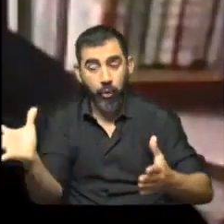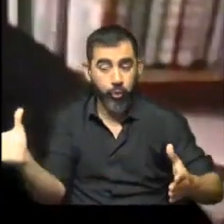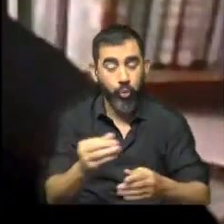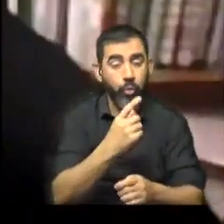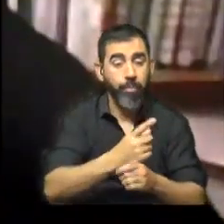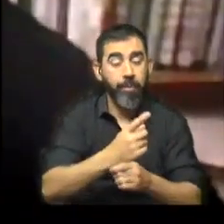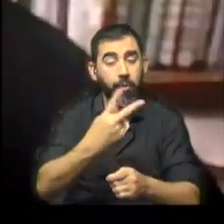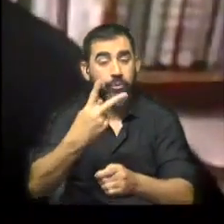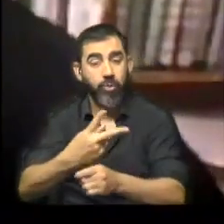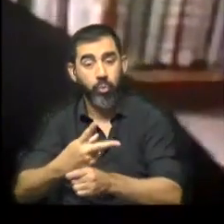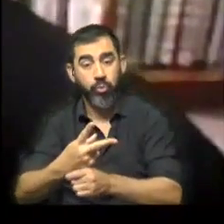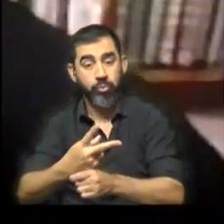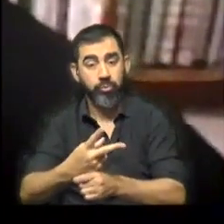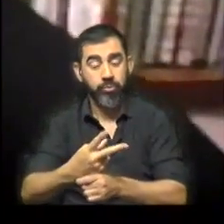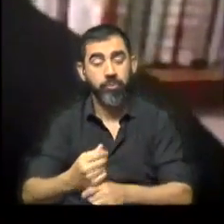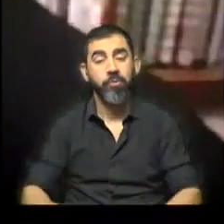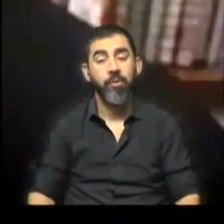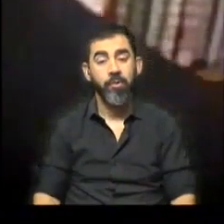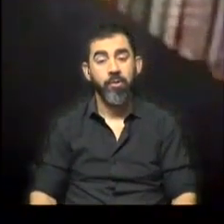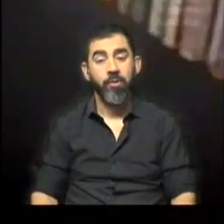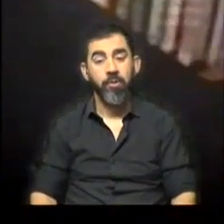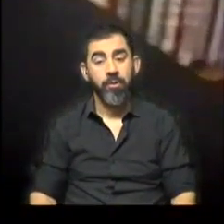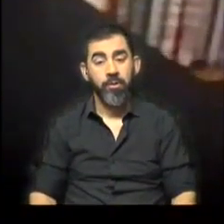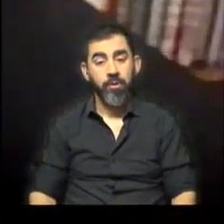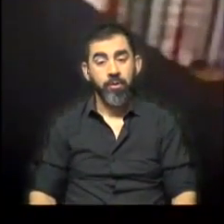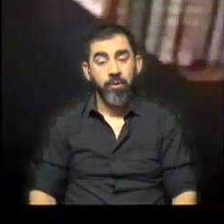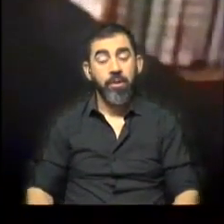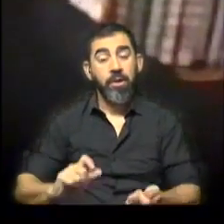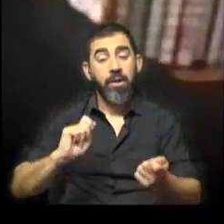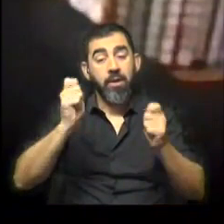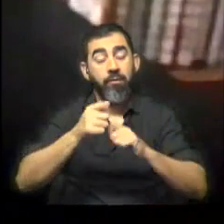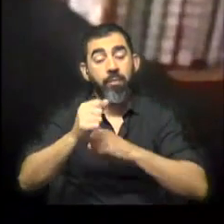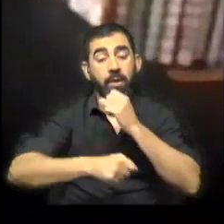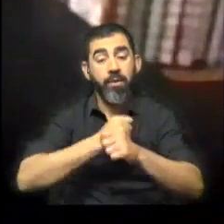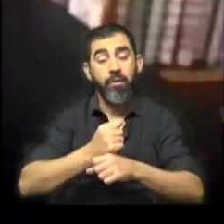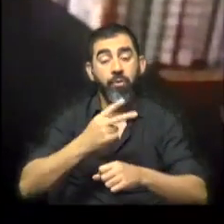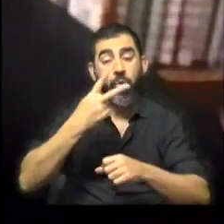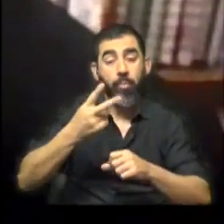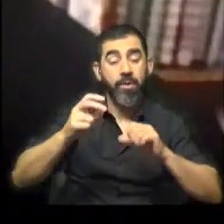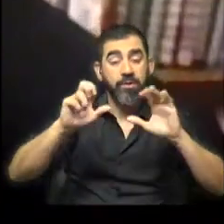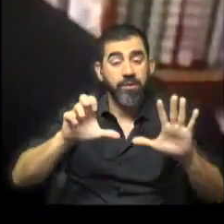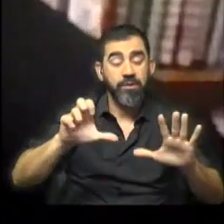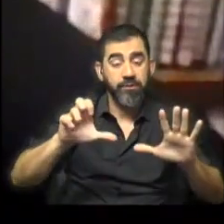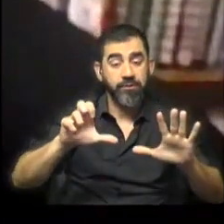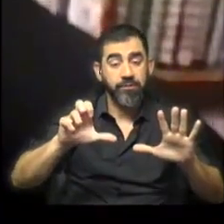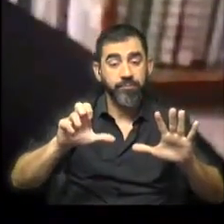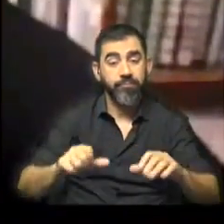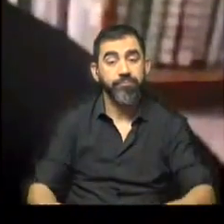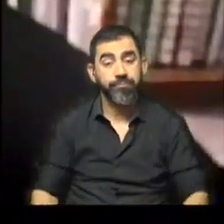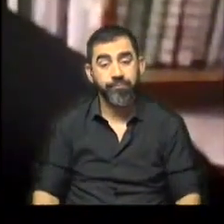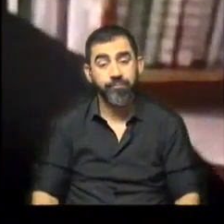primero y segundo. Eso como primera diferencia. Y en la reforma del 2006, en la reformulación del año 2006,